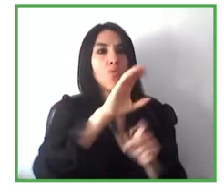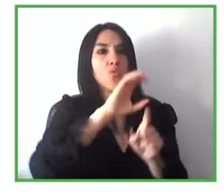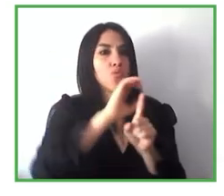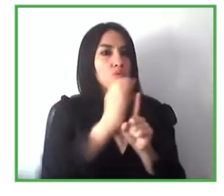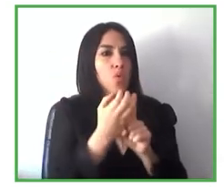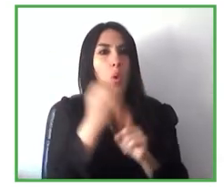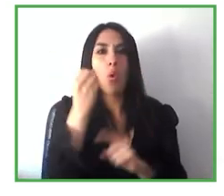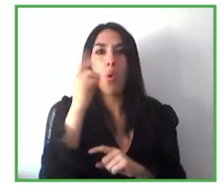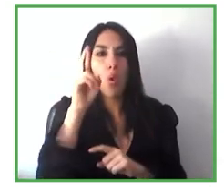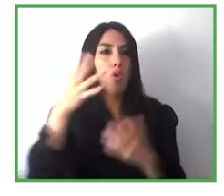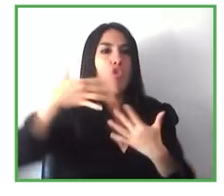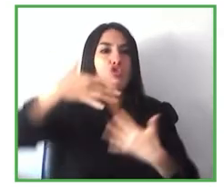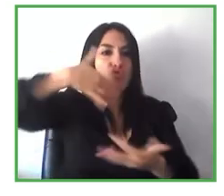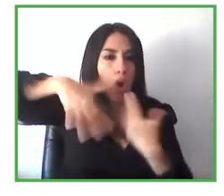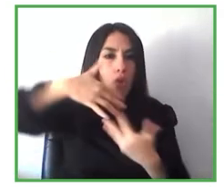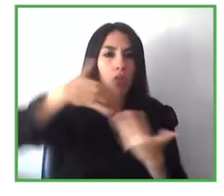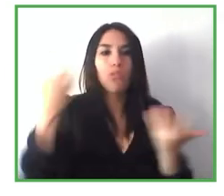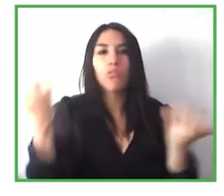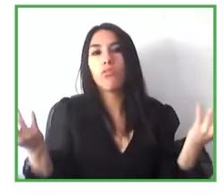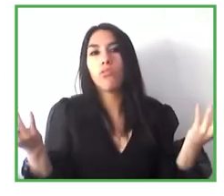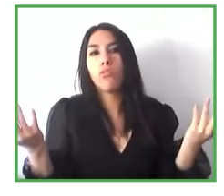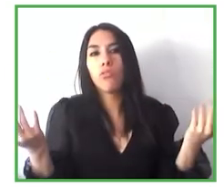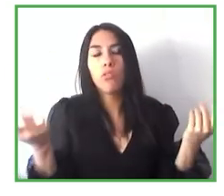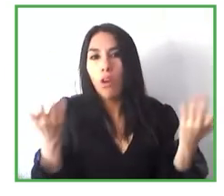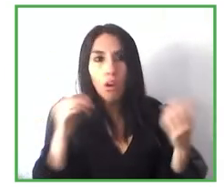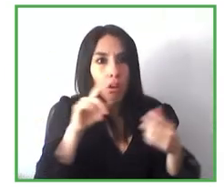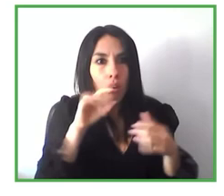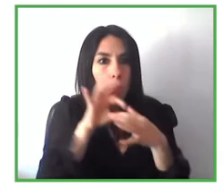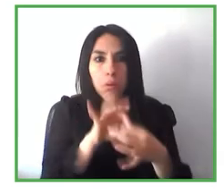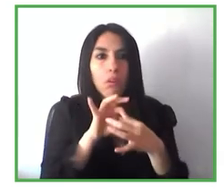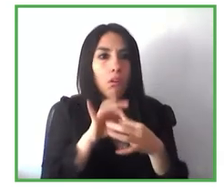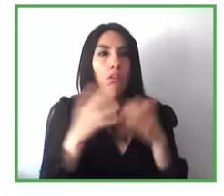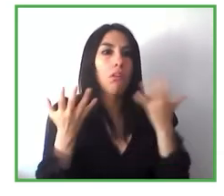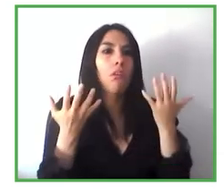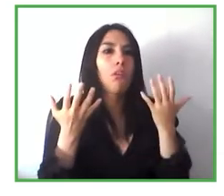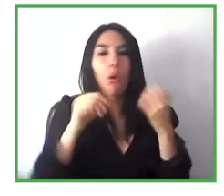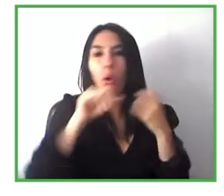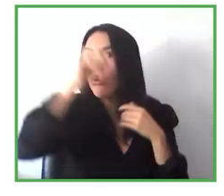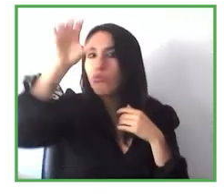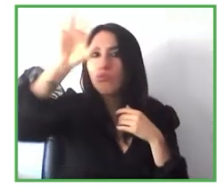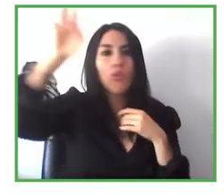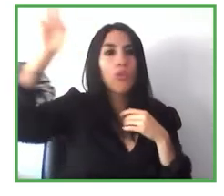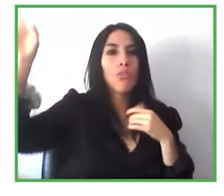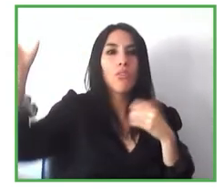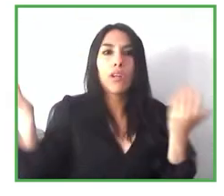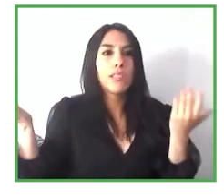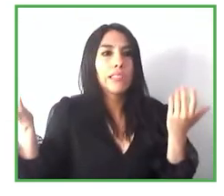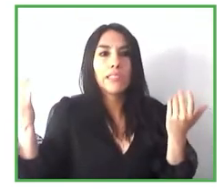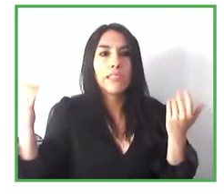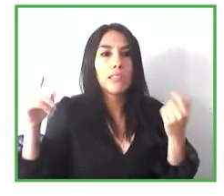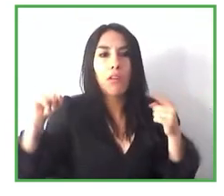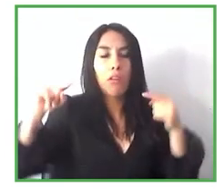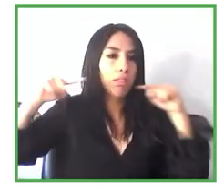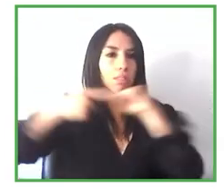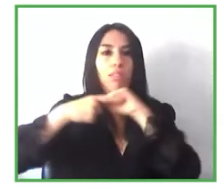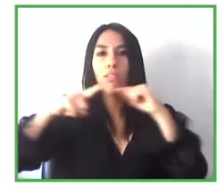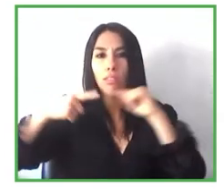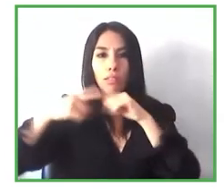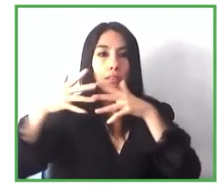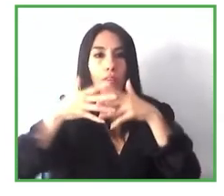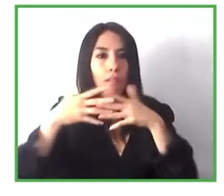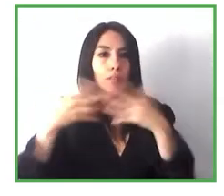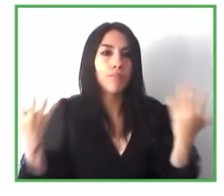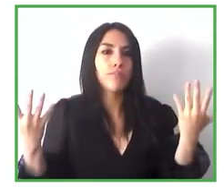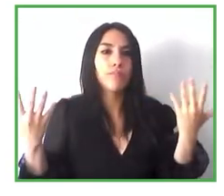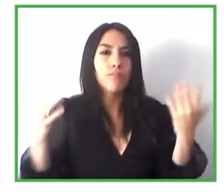con respecto pues a países occidentales imaginemos Estados Unidos o países europeos ¿cómo la piensan llevar a